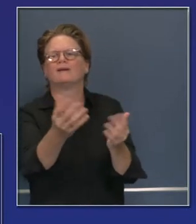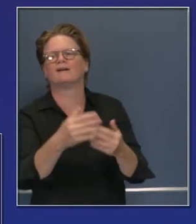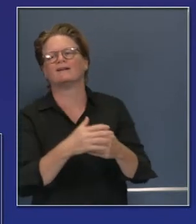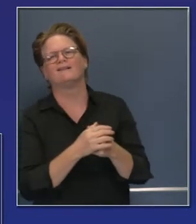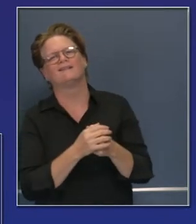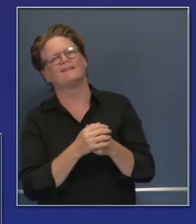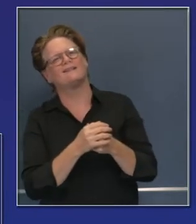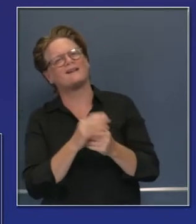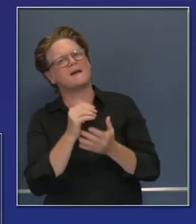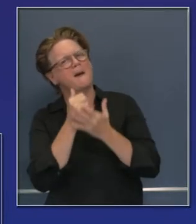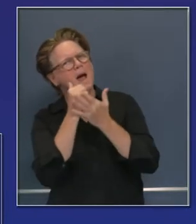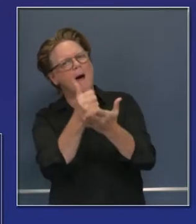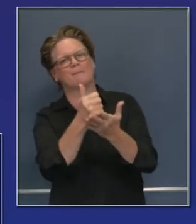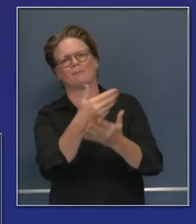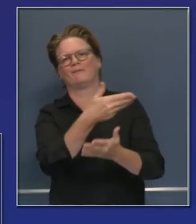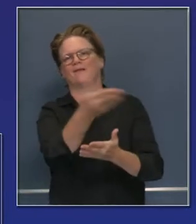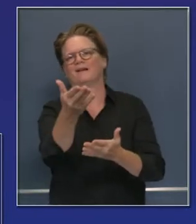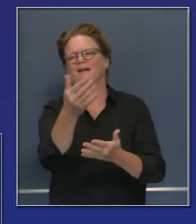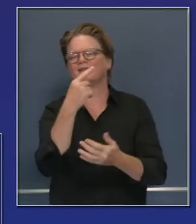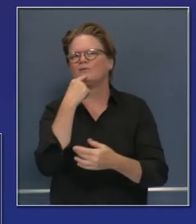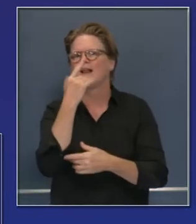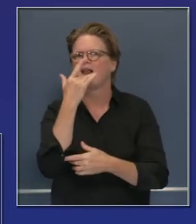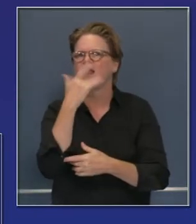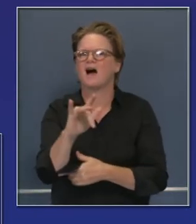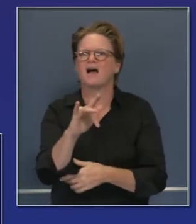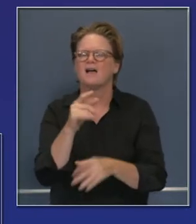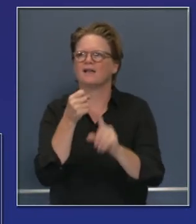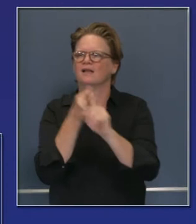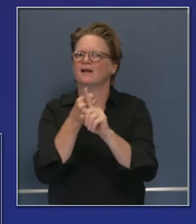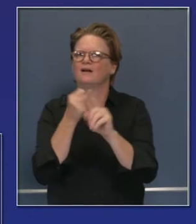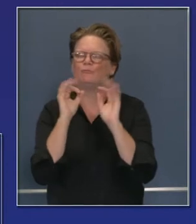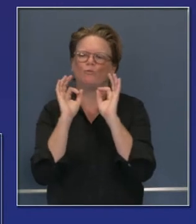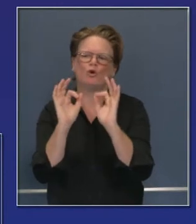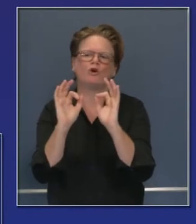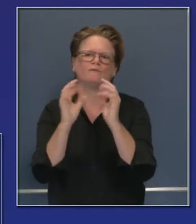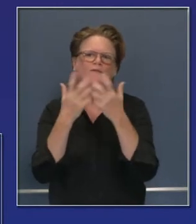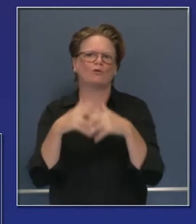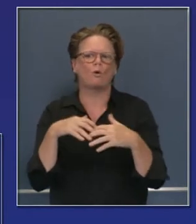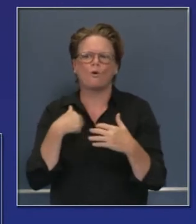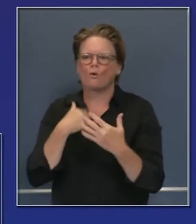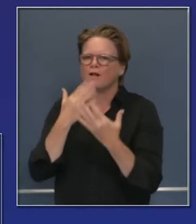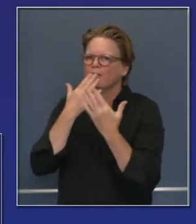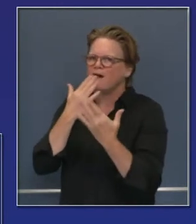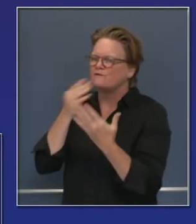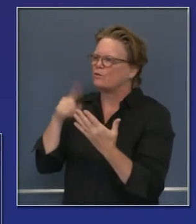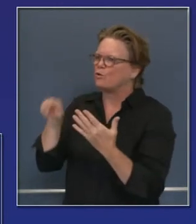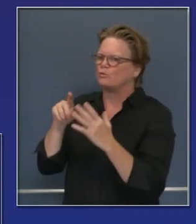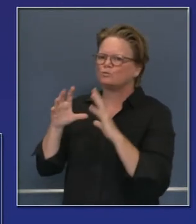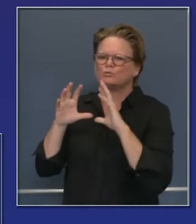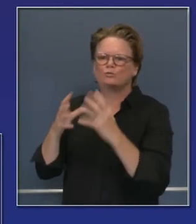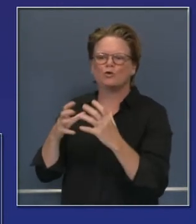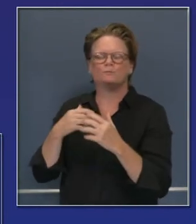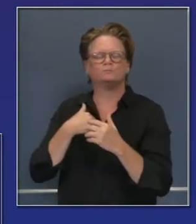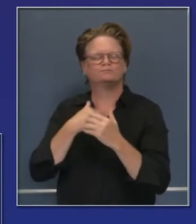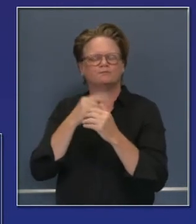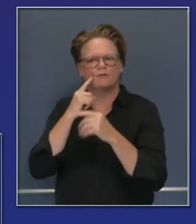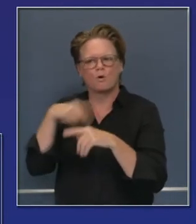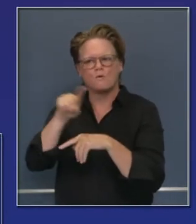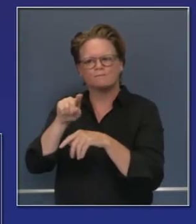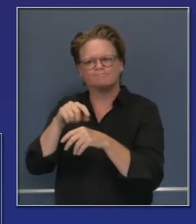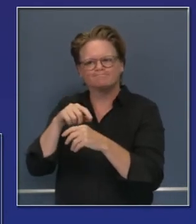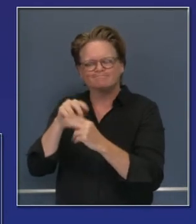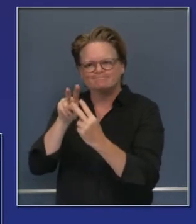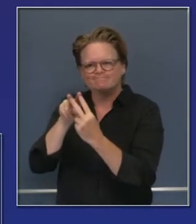tan grande como este. Así que traemos esa escala a este problema para resolverlo. Les